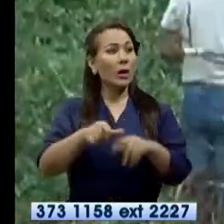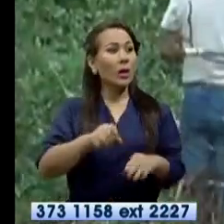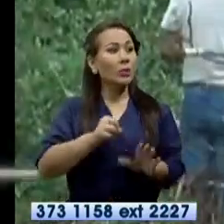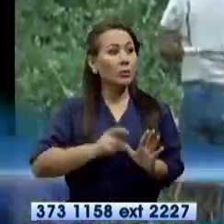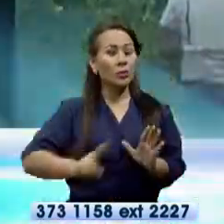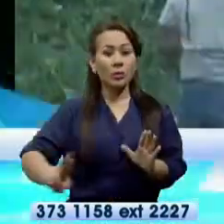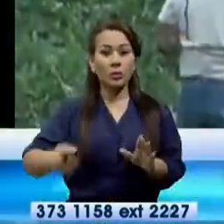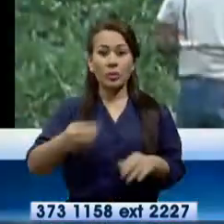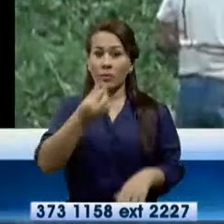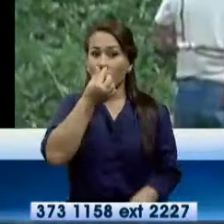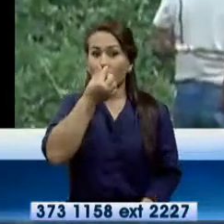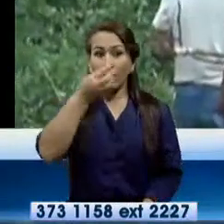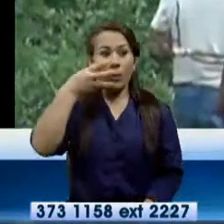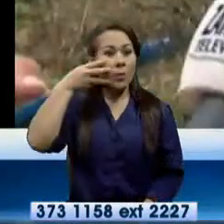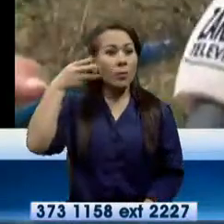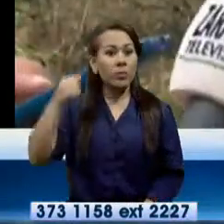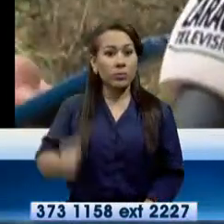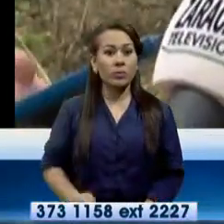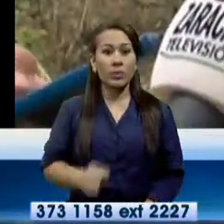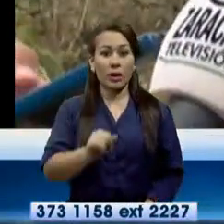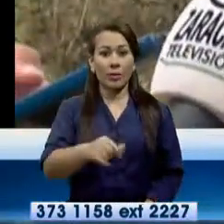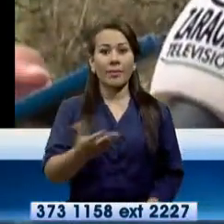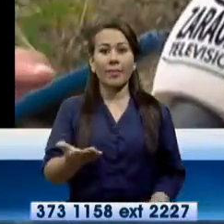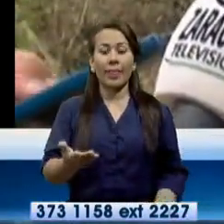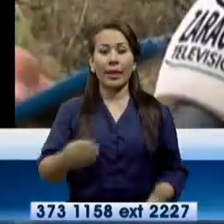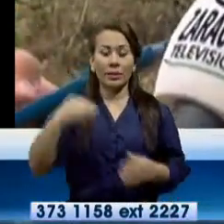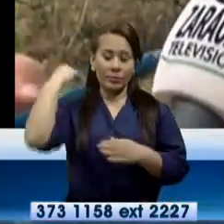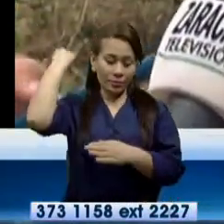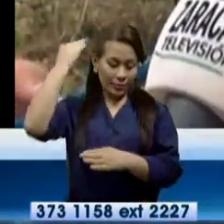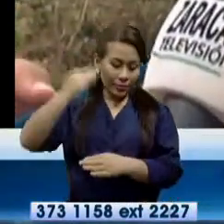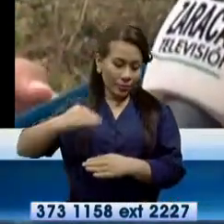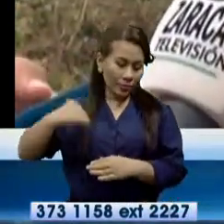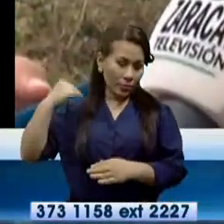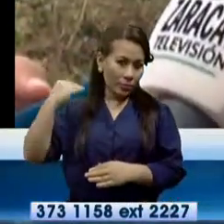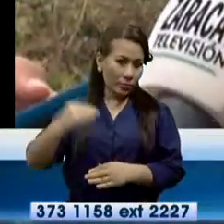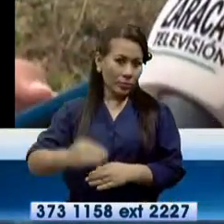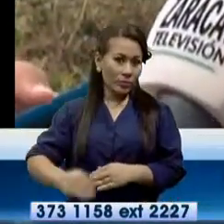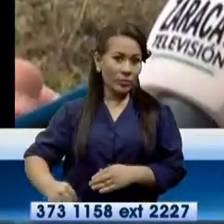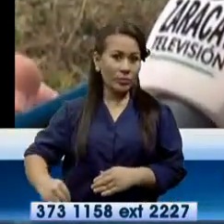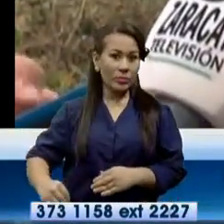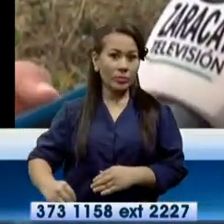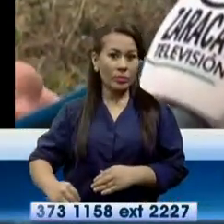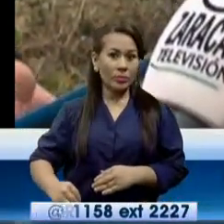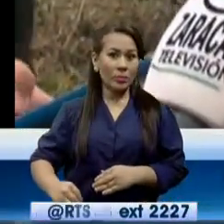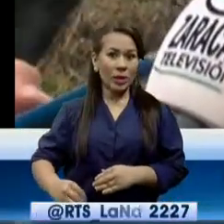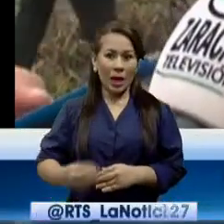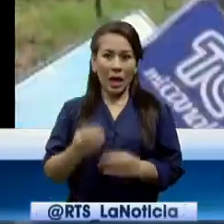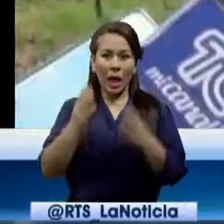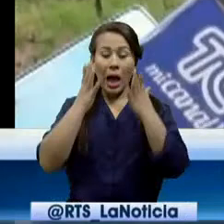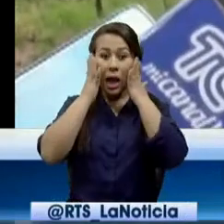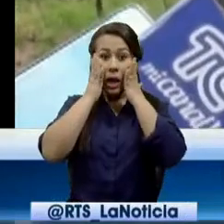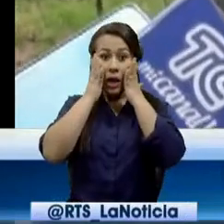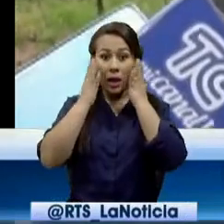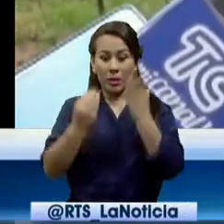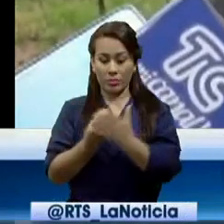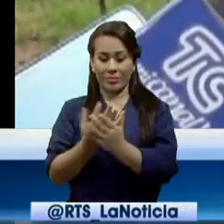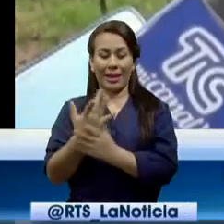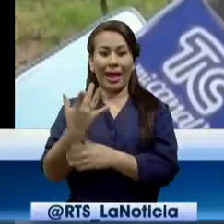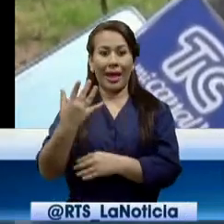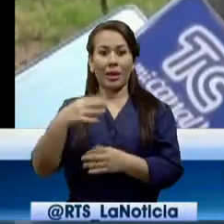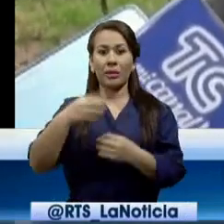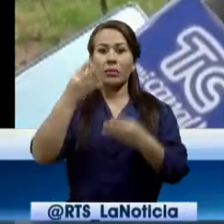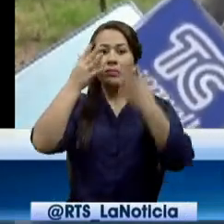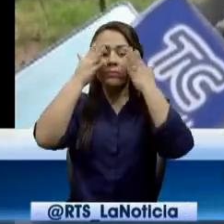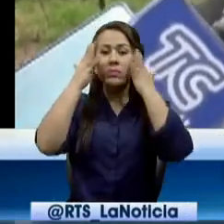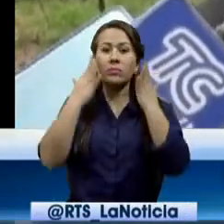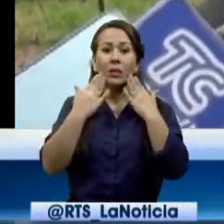encontrado el cadáver de un menor de edad. El cuerpo está tapado como con montes la cara. Realizando el examen